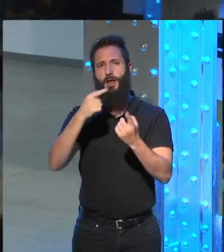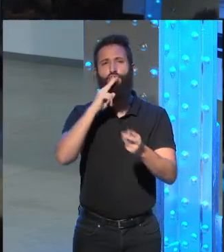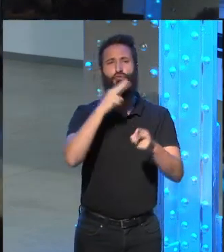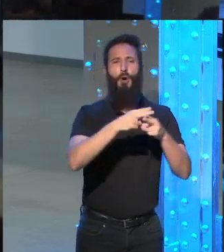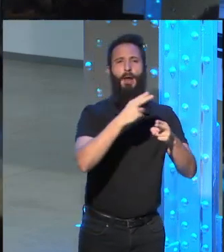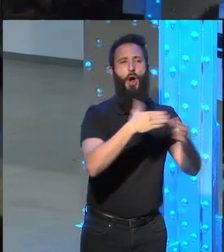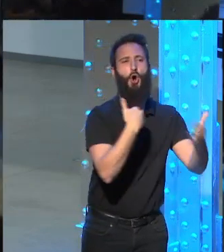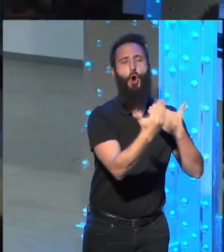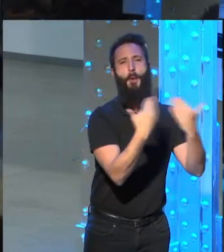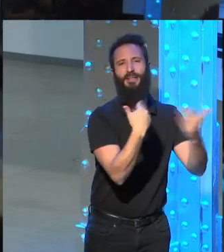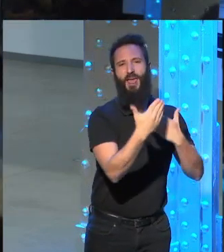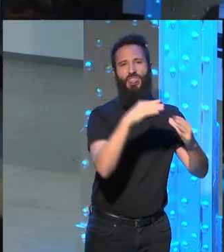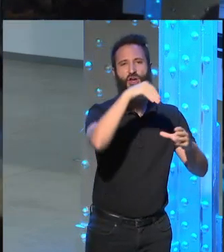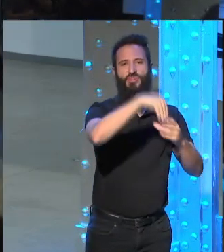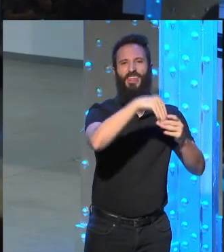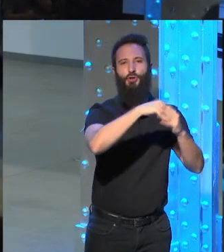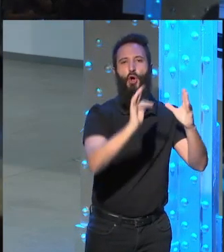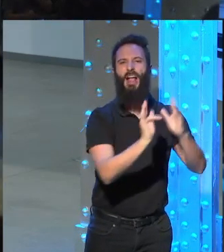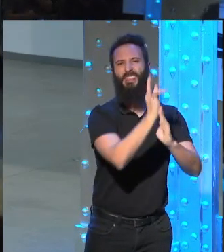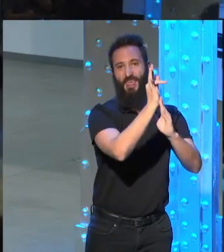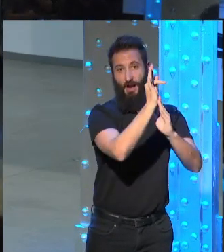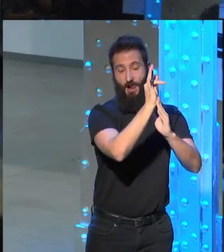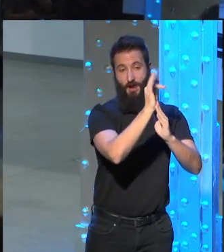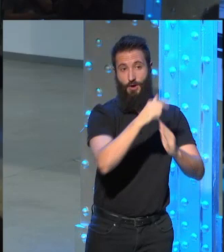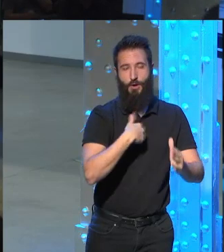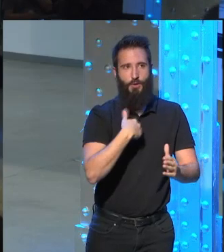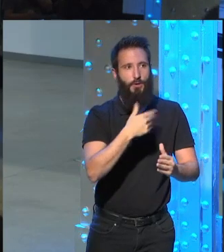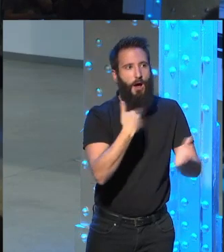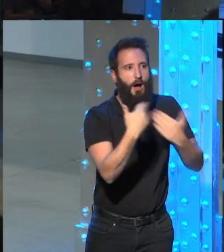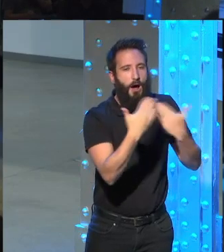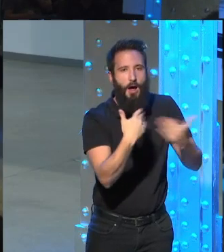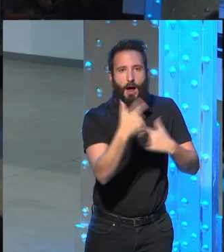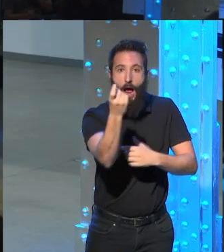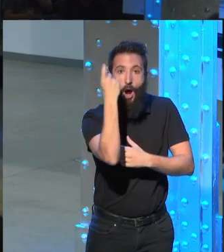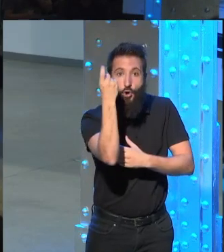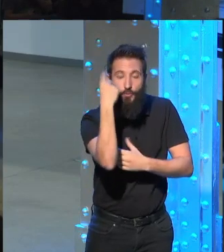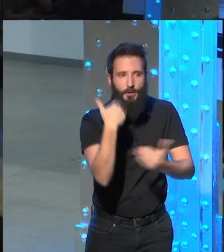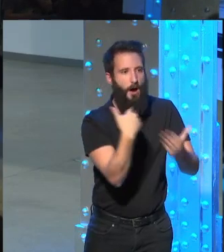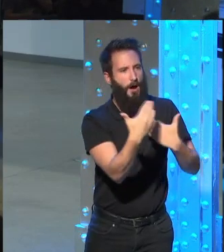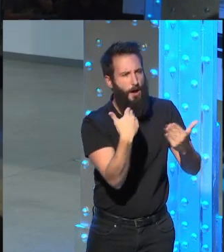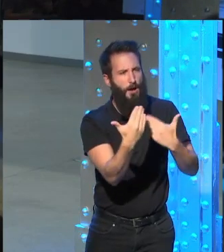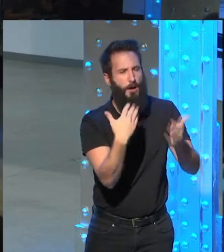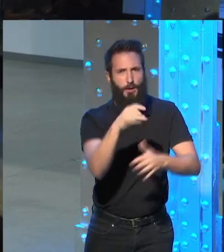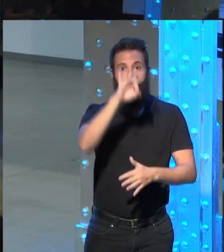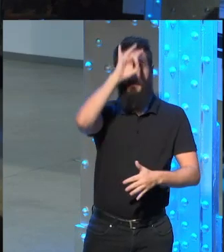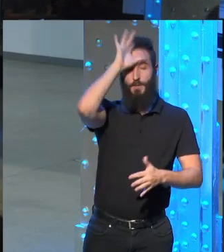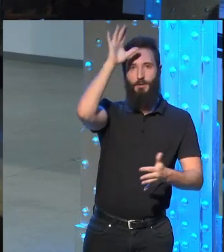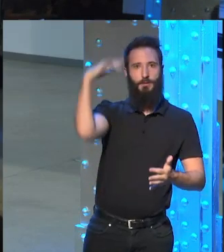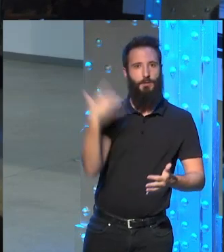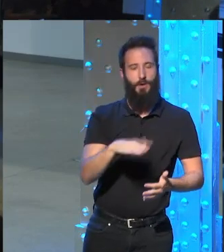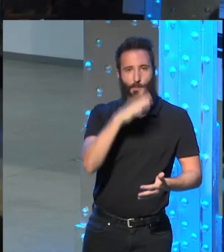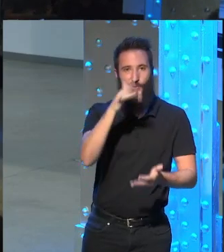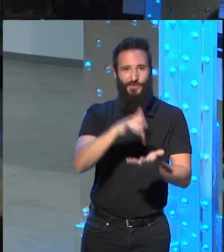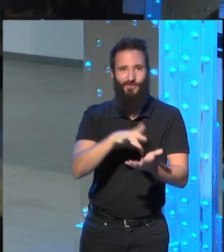en la Catedral y a mí lo que me sorprendió digamos de ese diálogo con los estudiantes fue algo muy